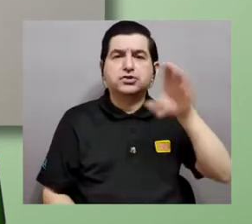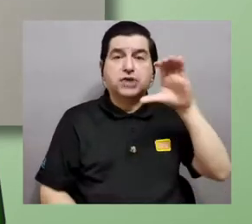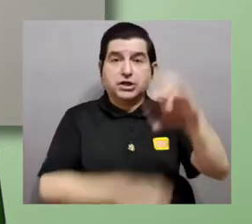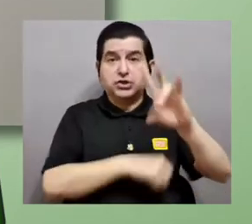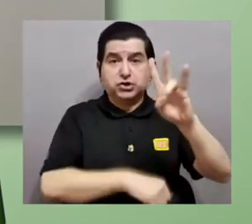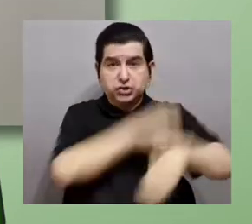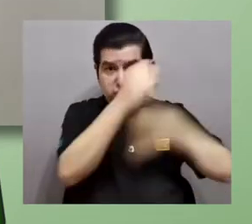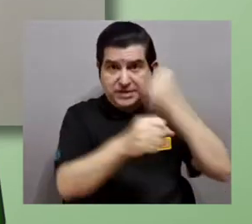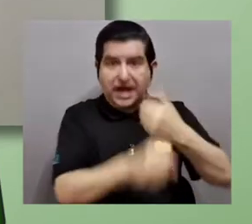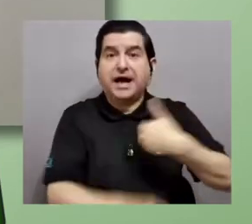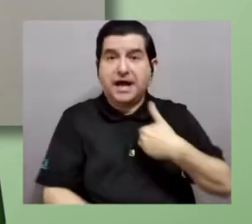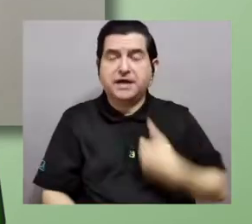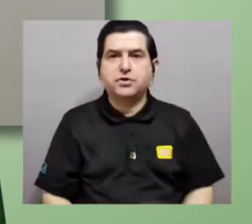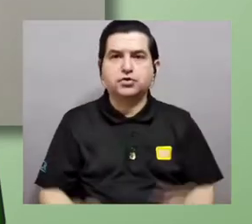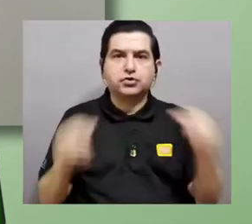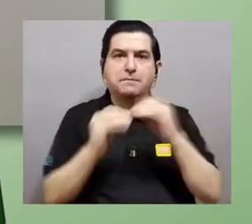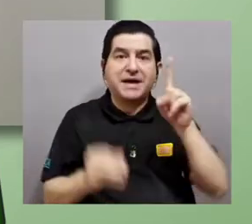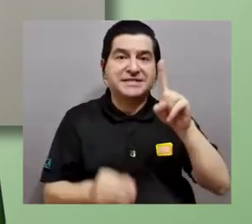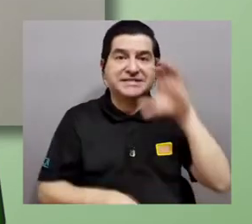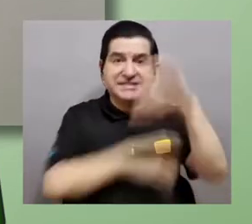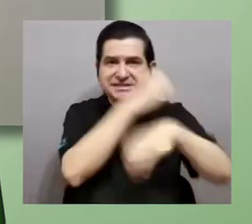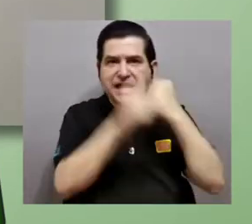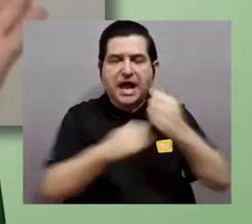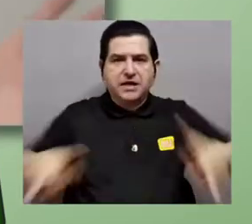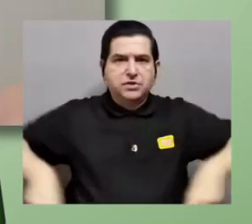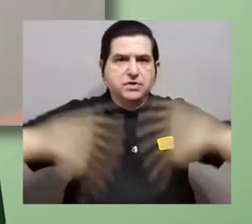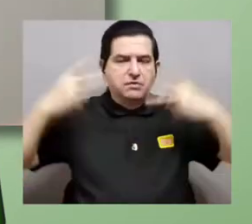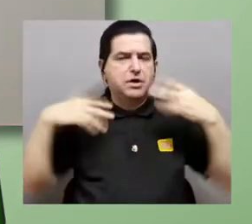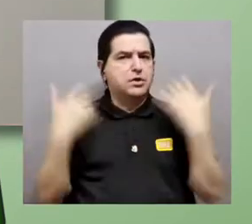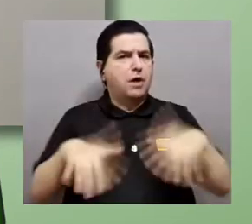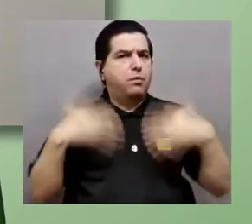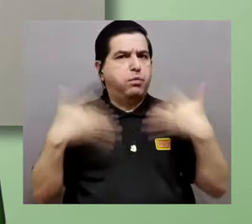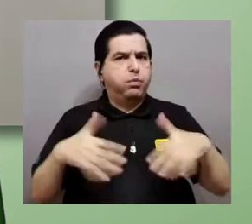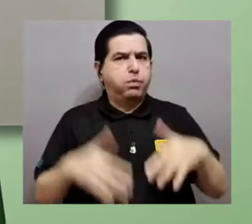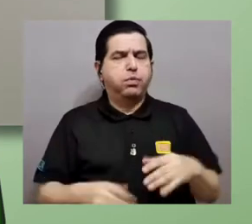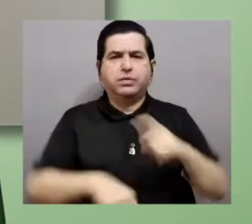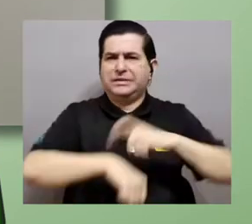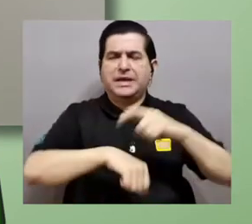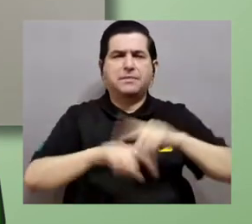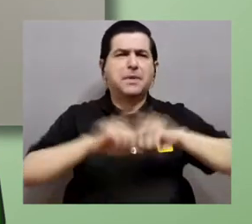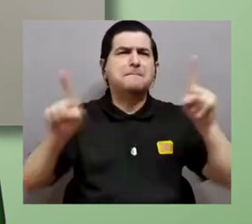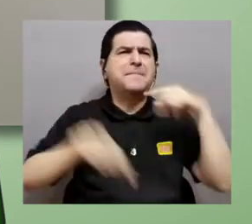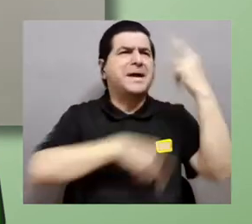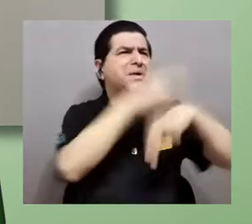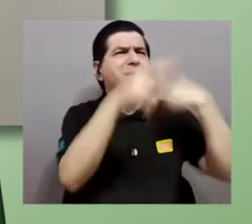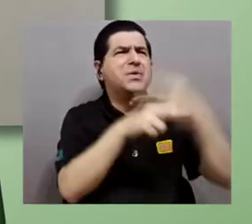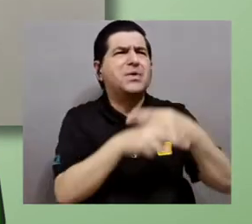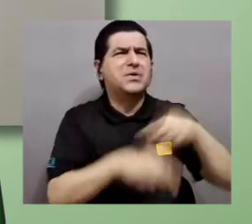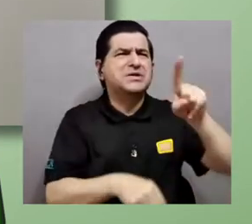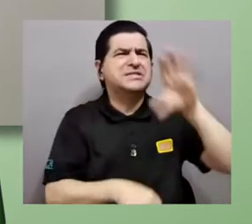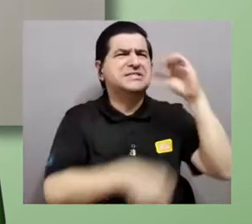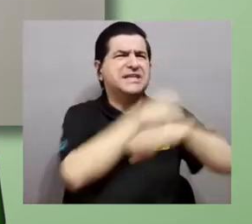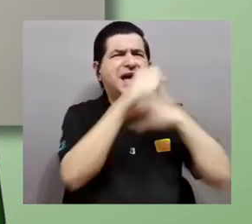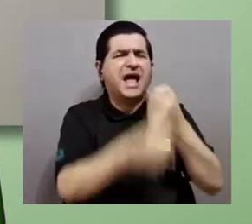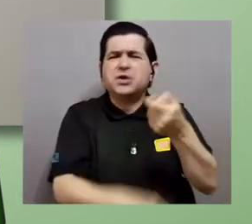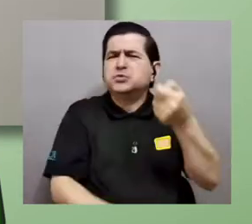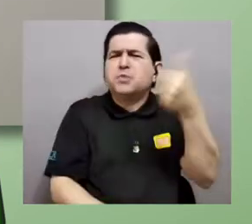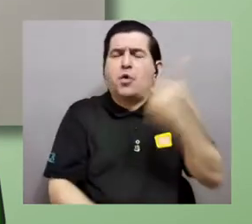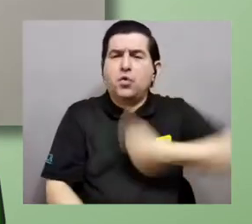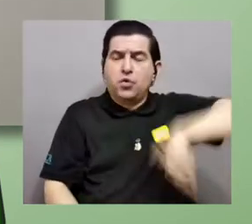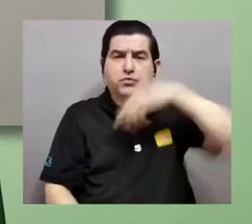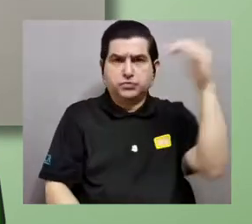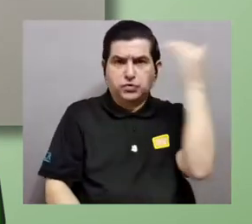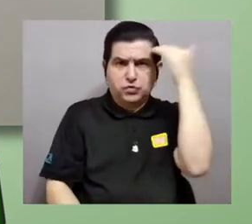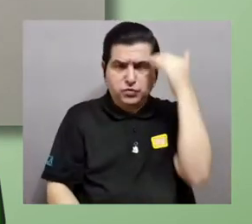años. La verdad para mí, vivir más de un siglo es demasiado tiempo, pero pensando en un universo, 100 años es muy poquito.